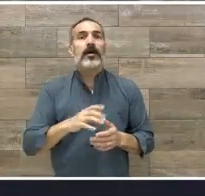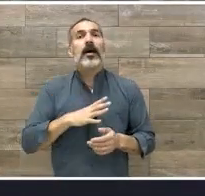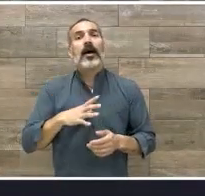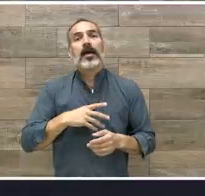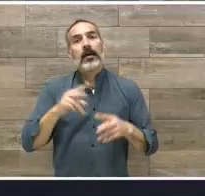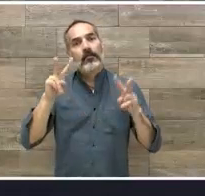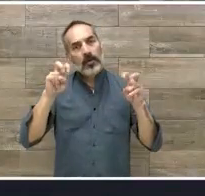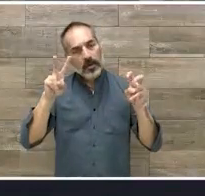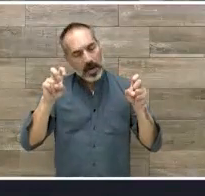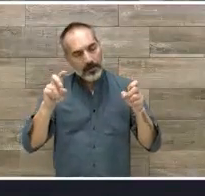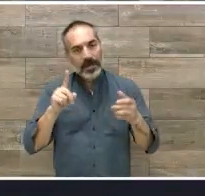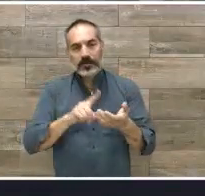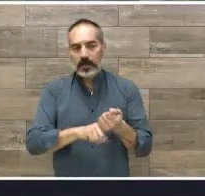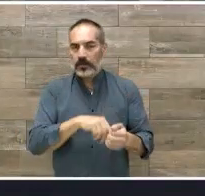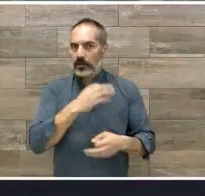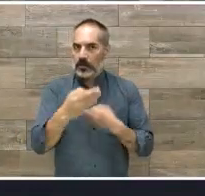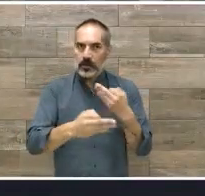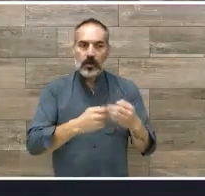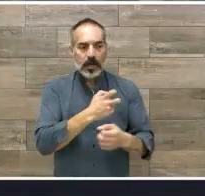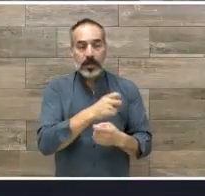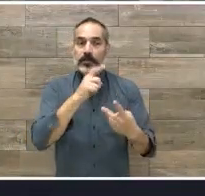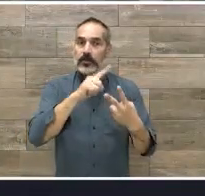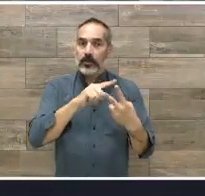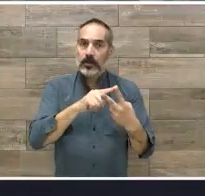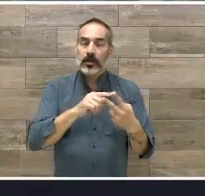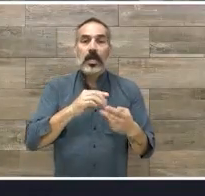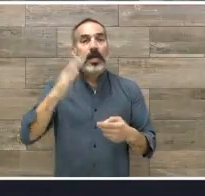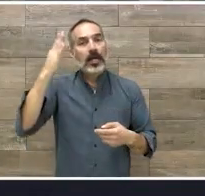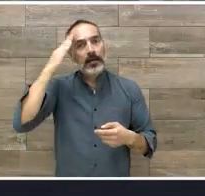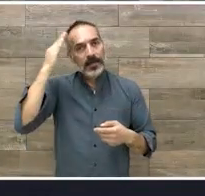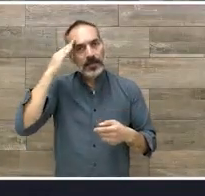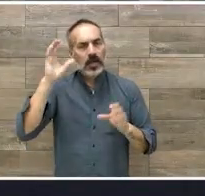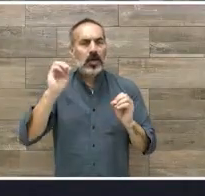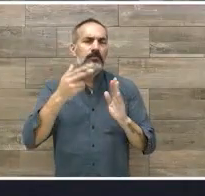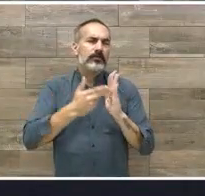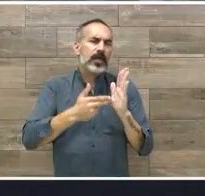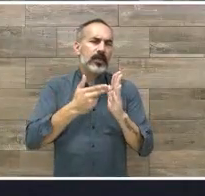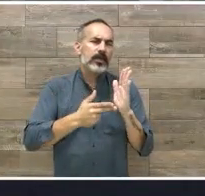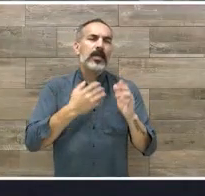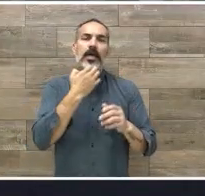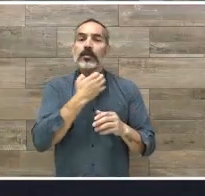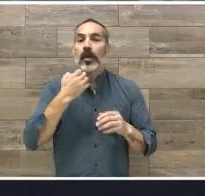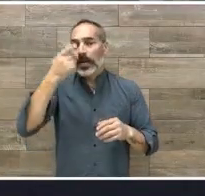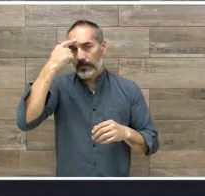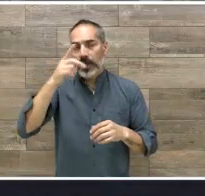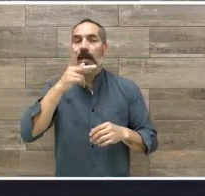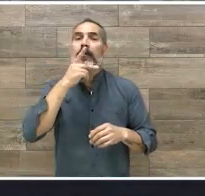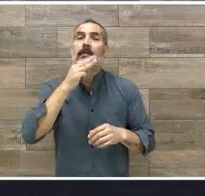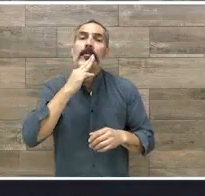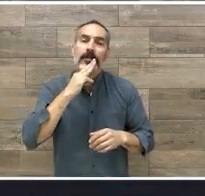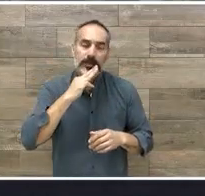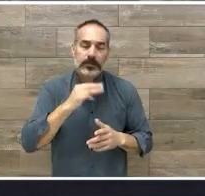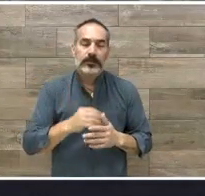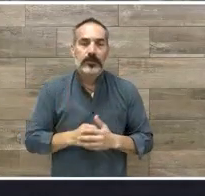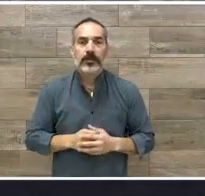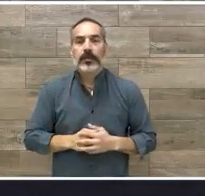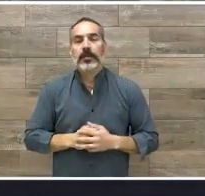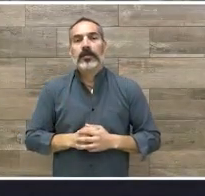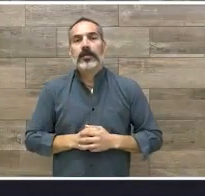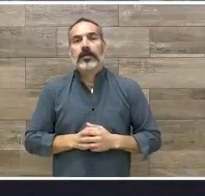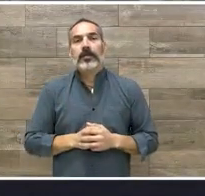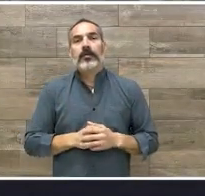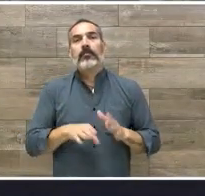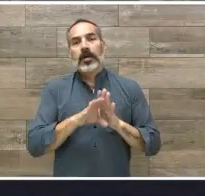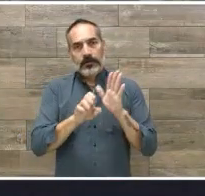programas de estimulación temprana las capacitaciones que se denominan como escuela para padres ¿no? particularmente por ejemplo